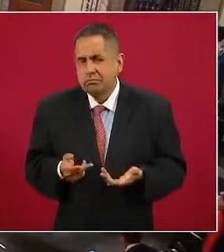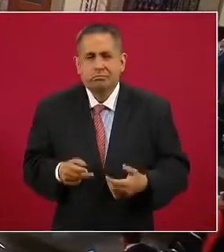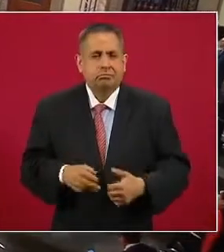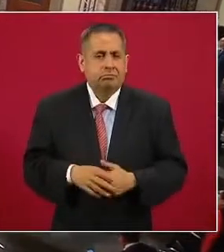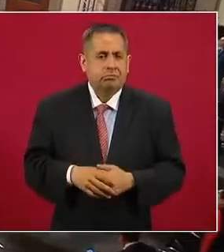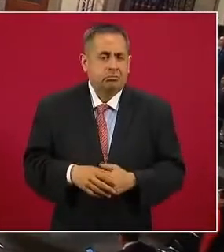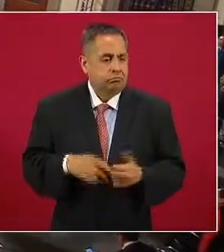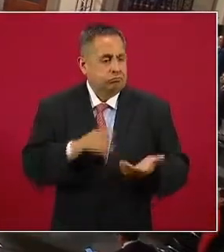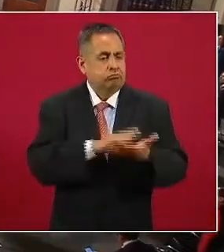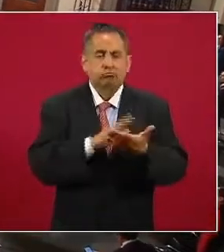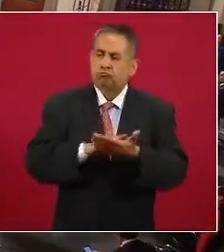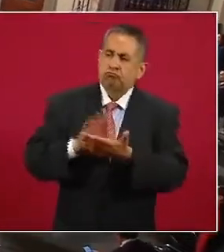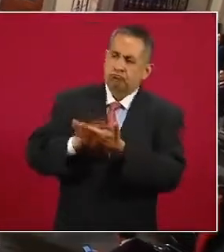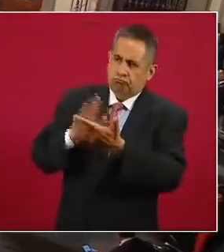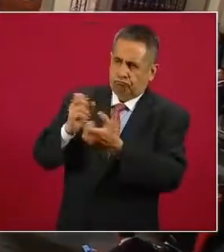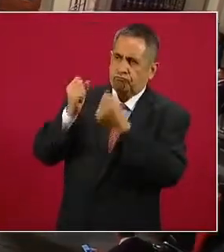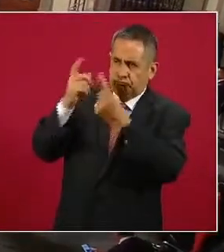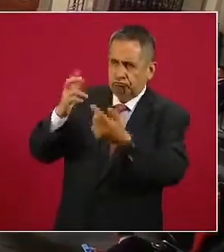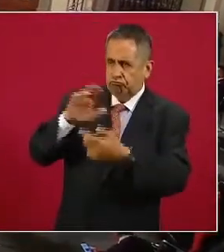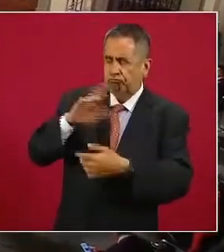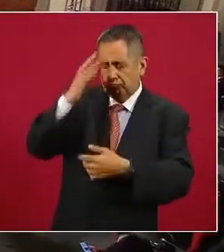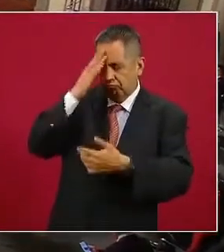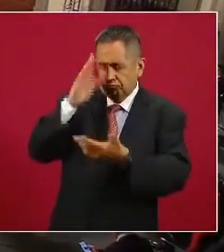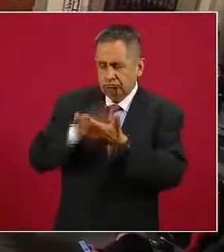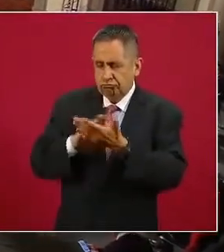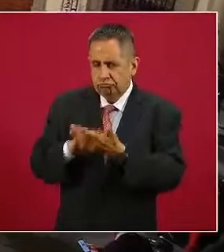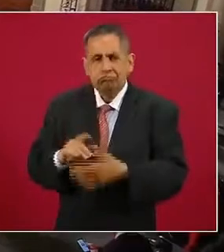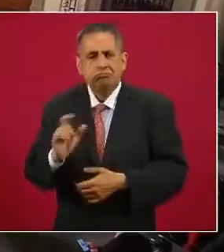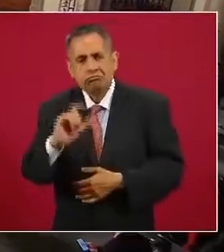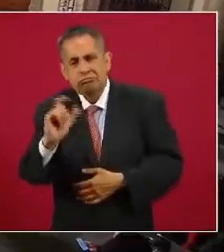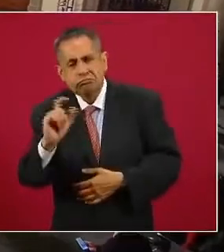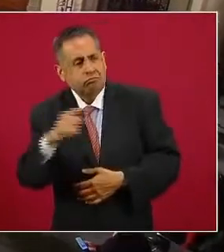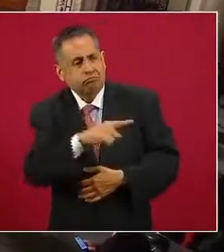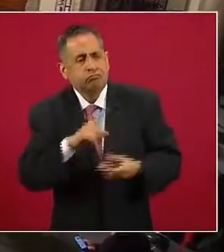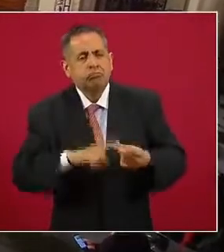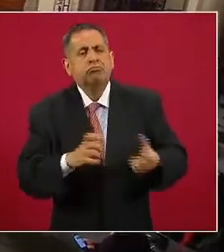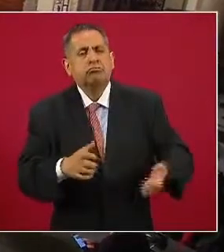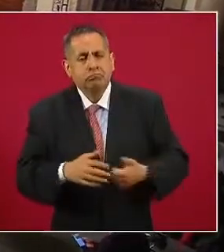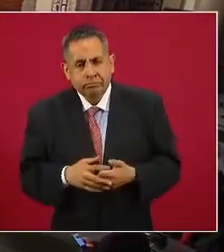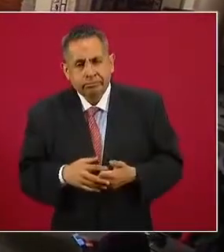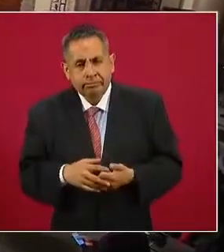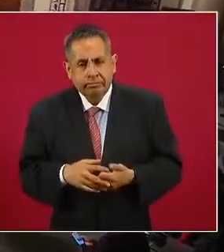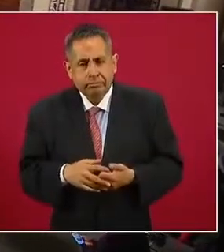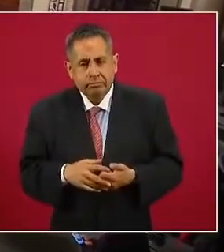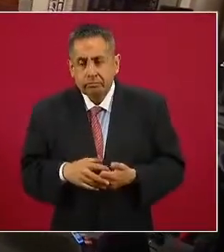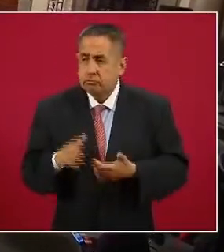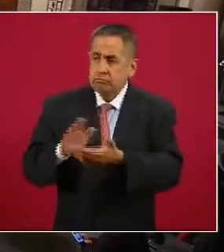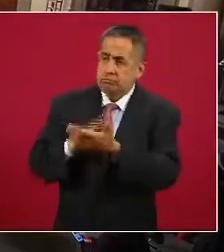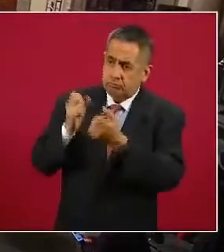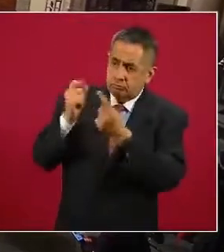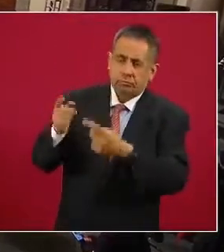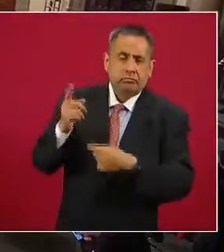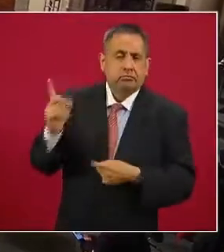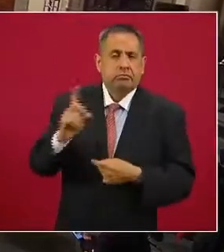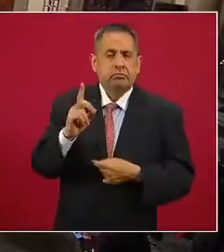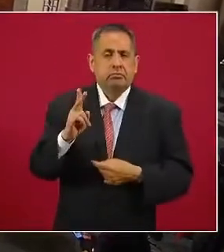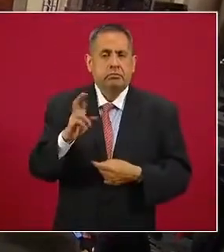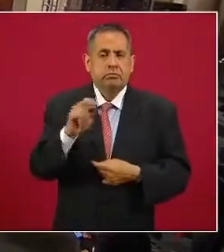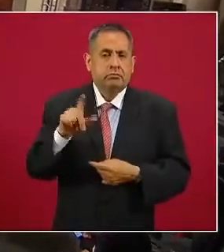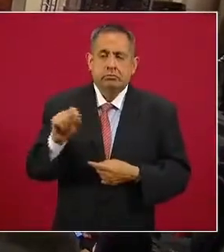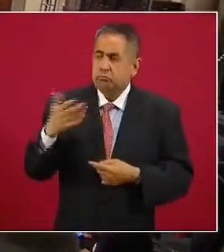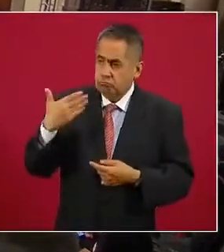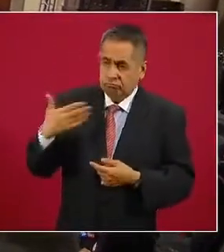un reconocimiento a Alfonso Durazo por lo que han hecho